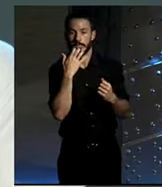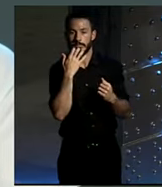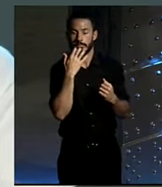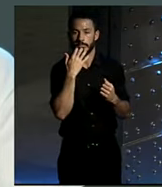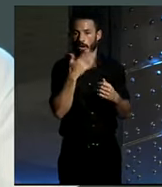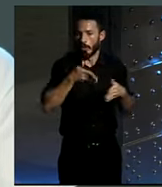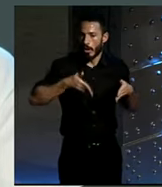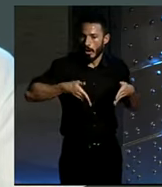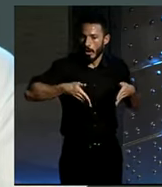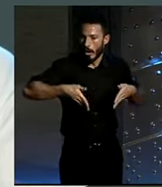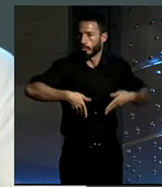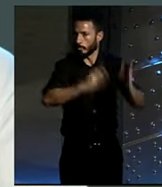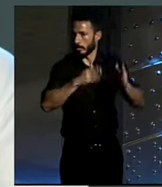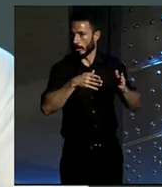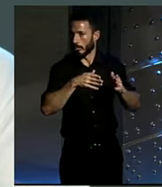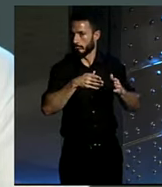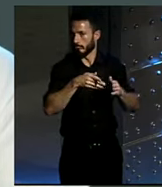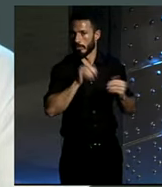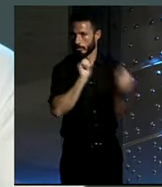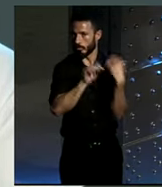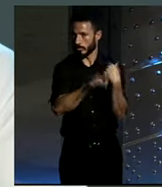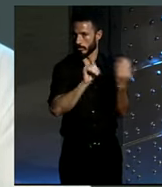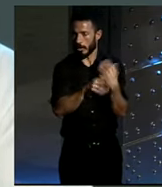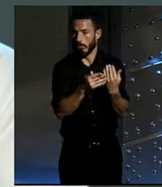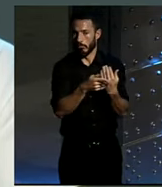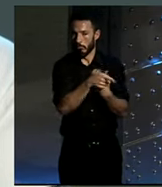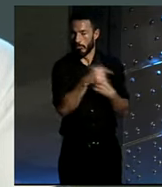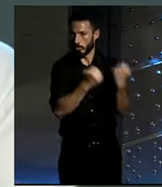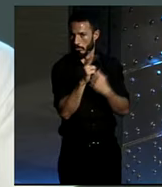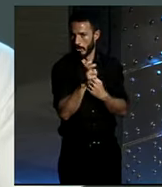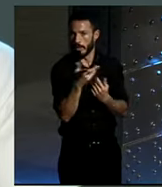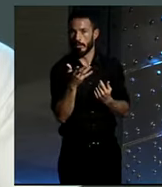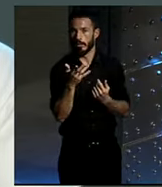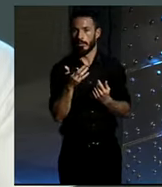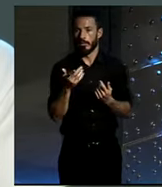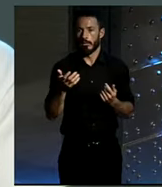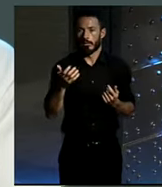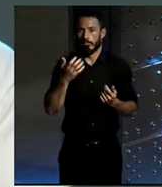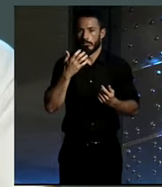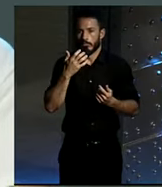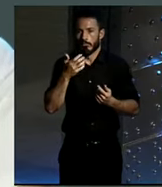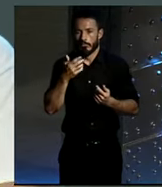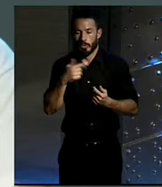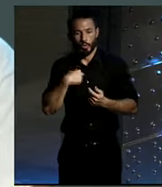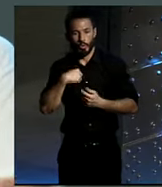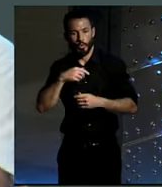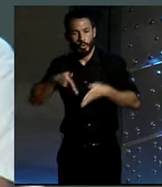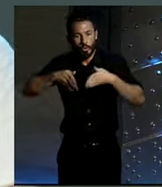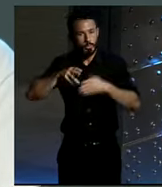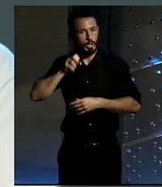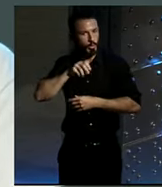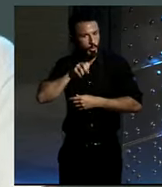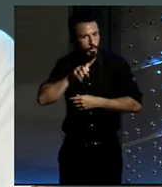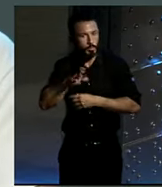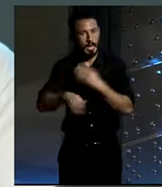pero las autopistas urbanas, yo cruzo todos los días la calle Carranza cuatro veces andando y cruzo todos los días cuatro veces andando una autopista al lado de mi casa